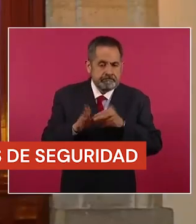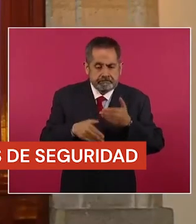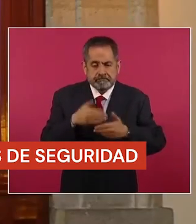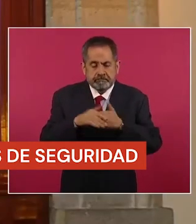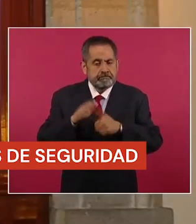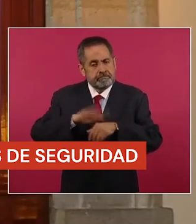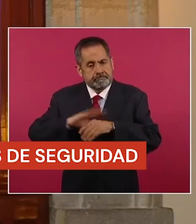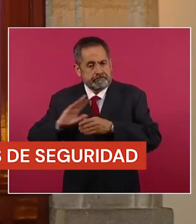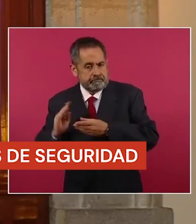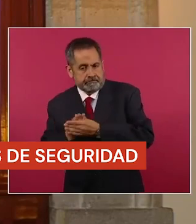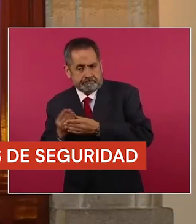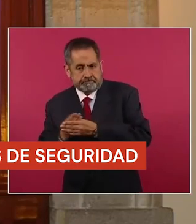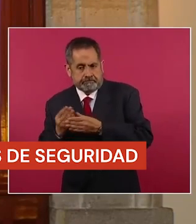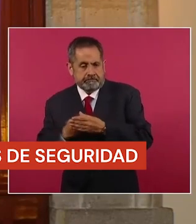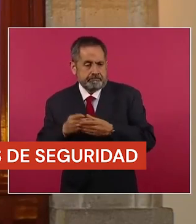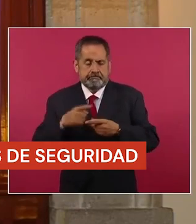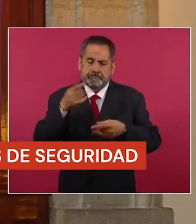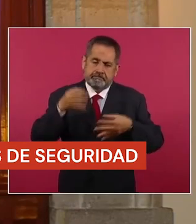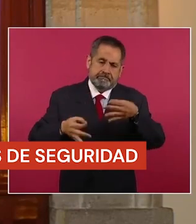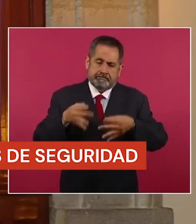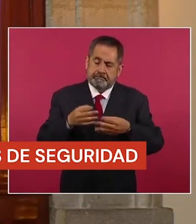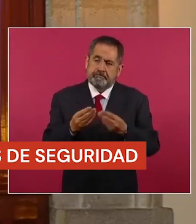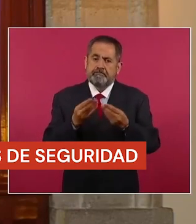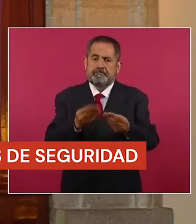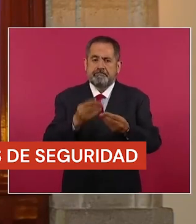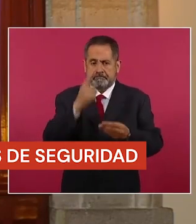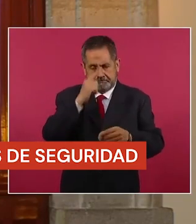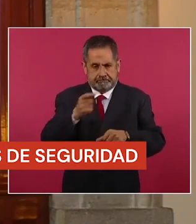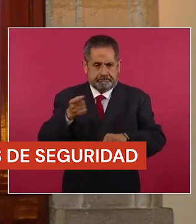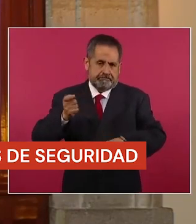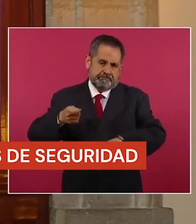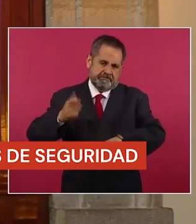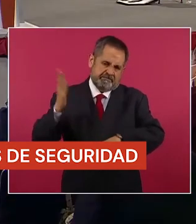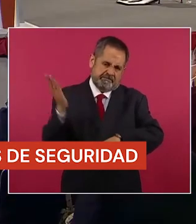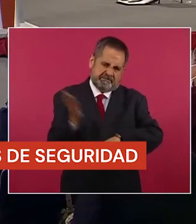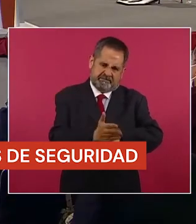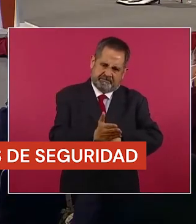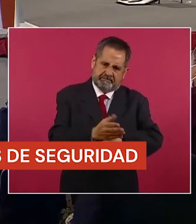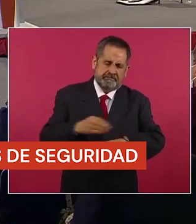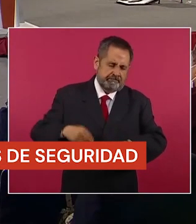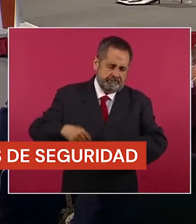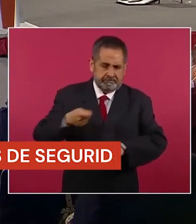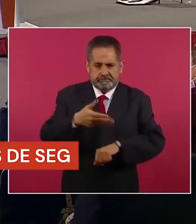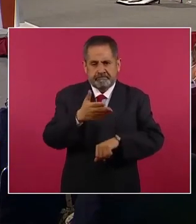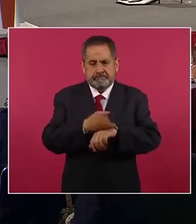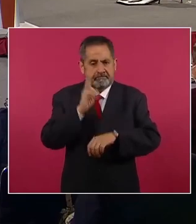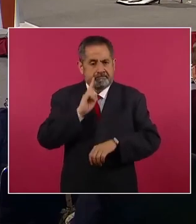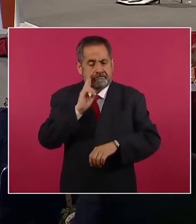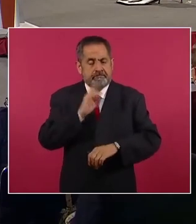complementar los procesos penales y lograr sentencias condenatorias. Sería cuanto.